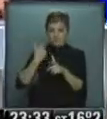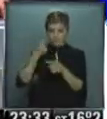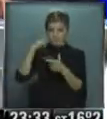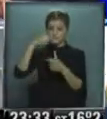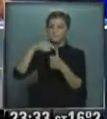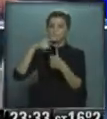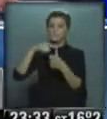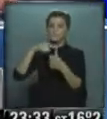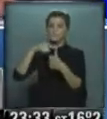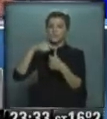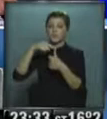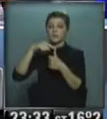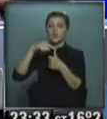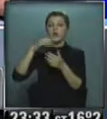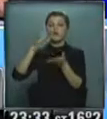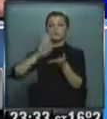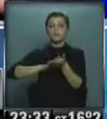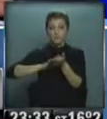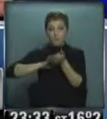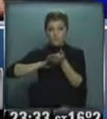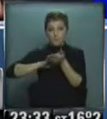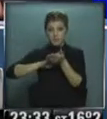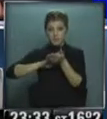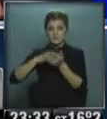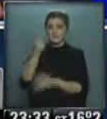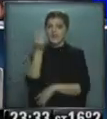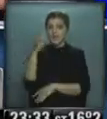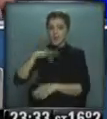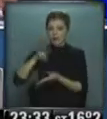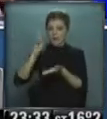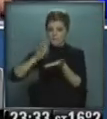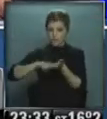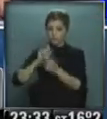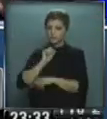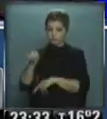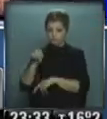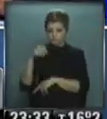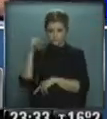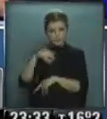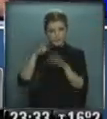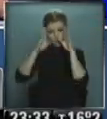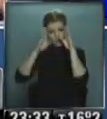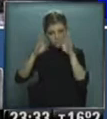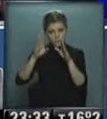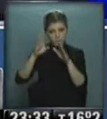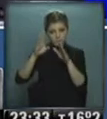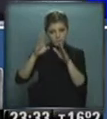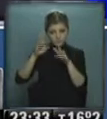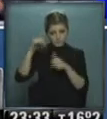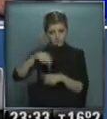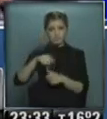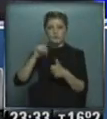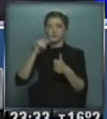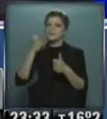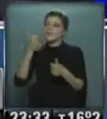de revisar el tratamiento del impuesto a las ganancias el tema del impuesto a las ganancias sobre los salarios yo te